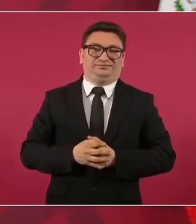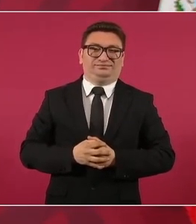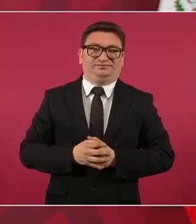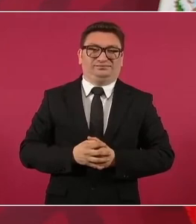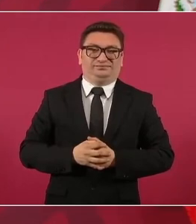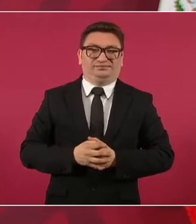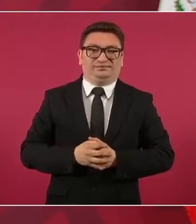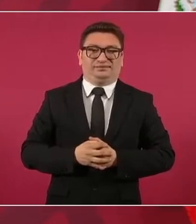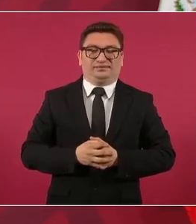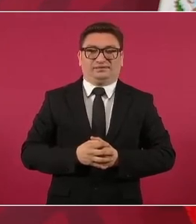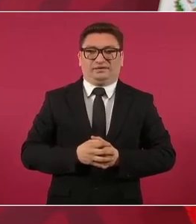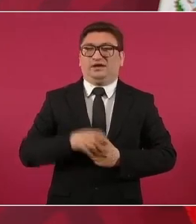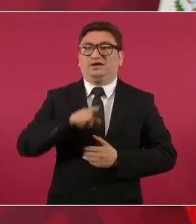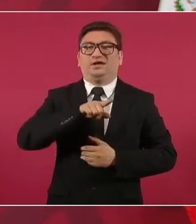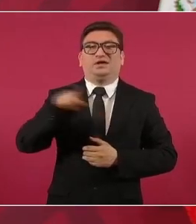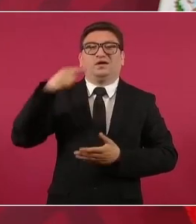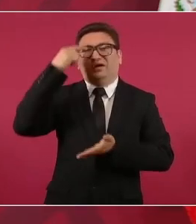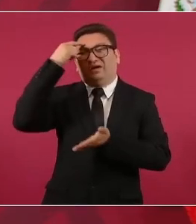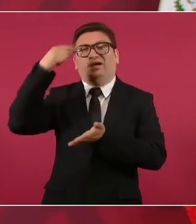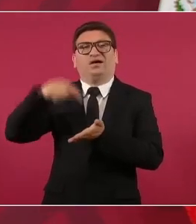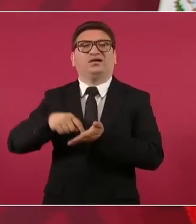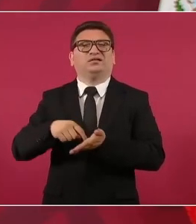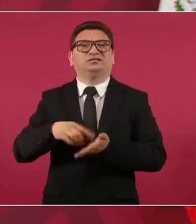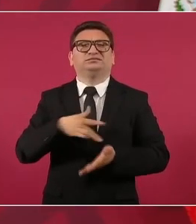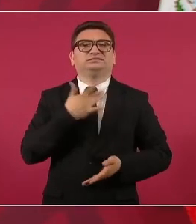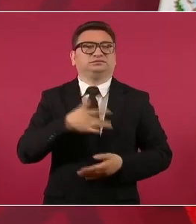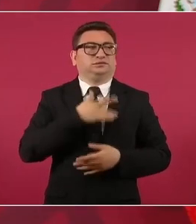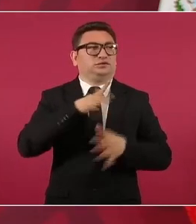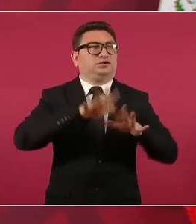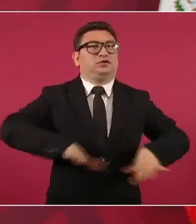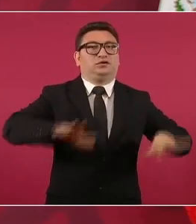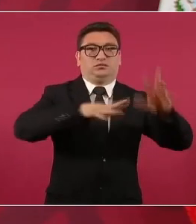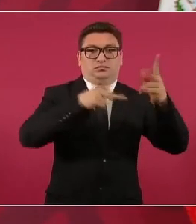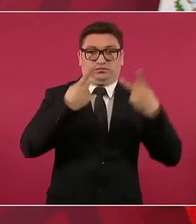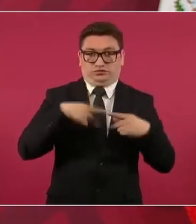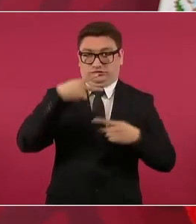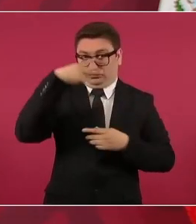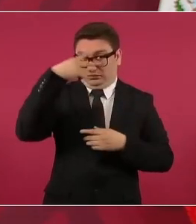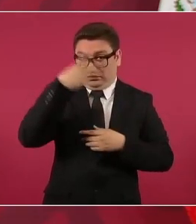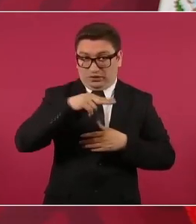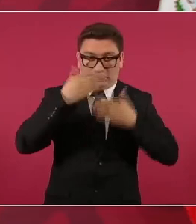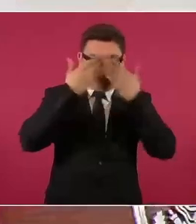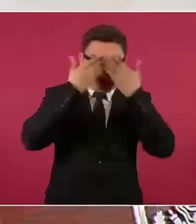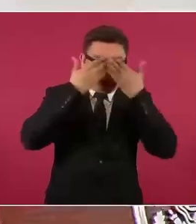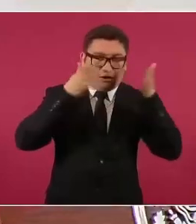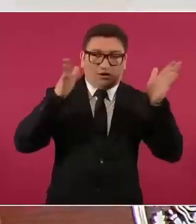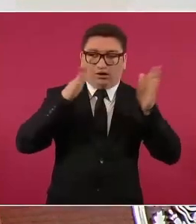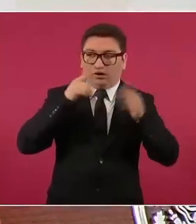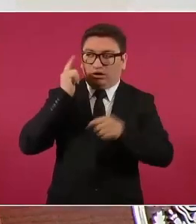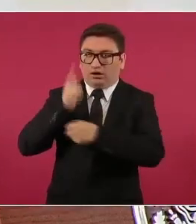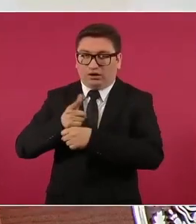¿Qué creen que la gente no se da cuenta?